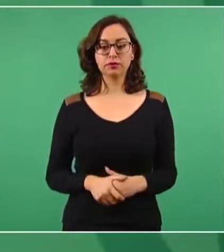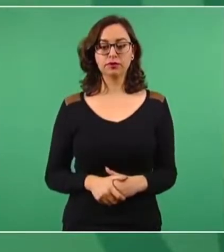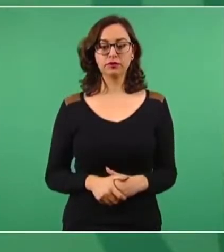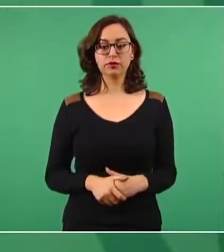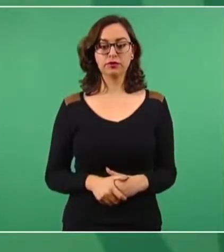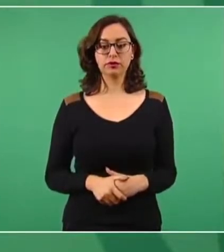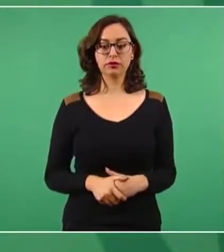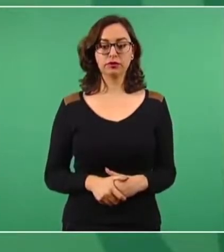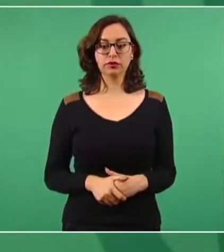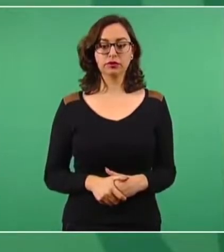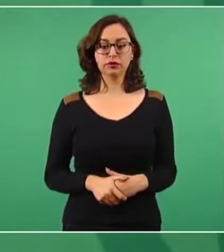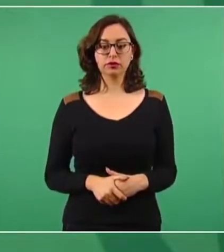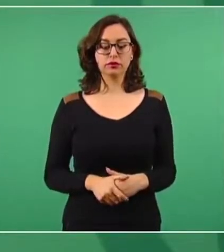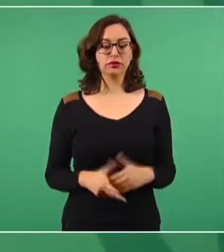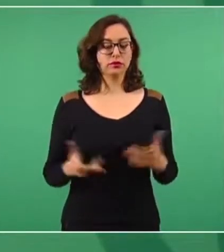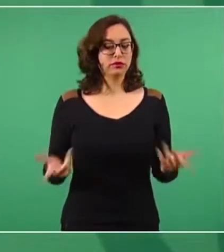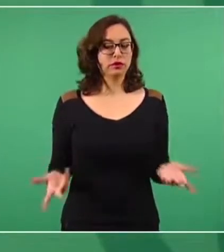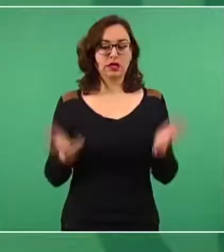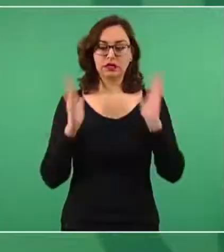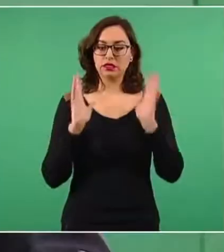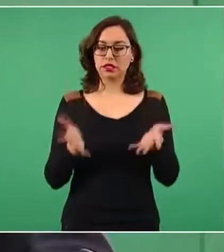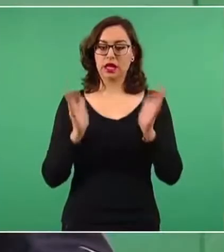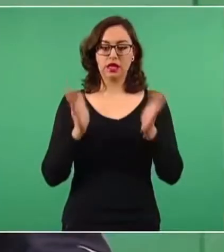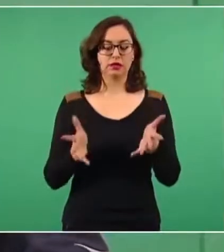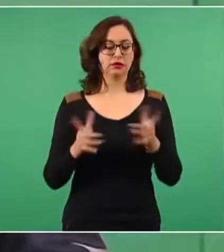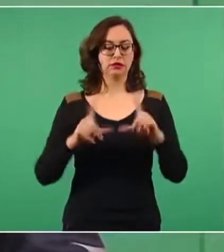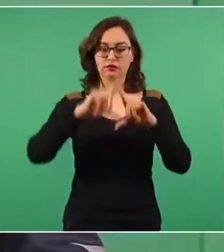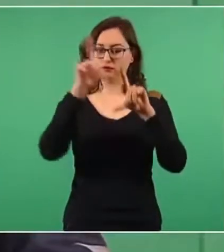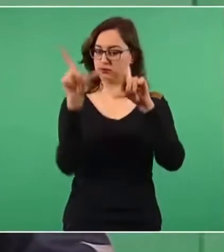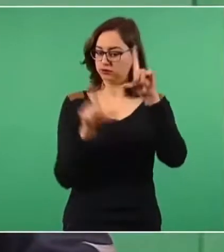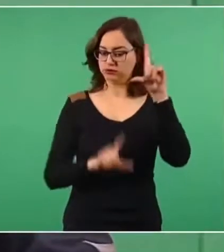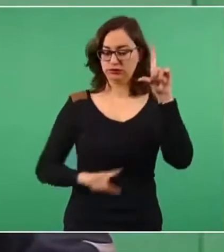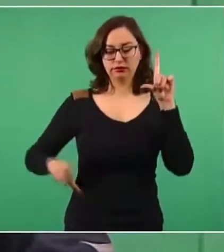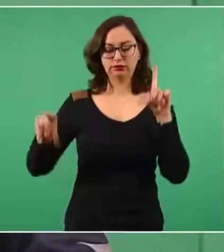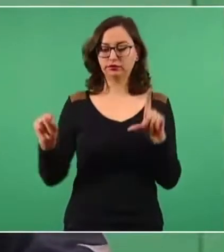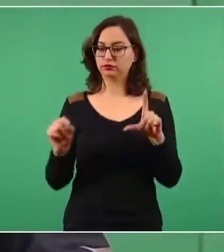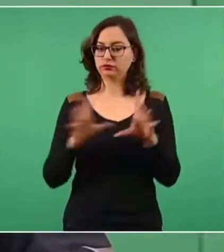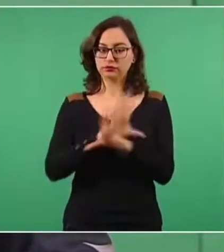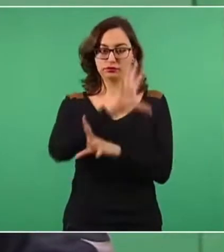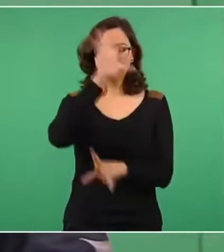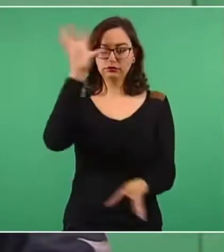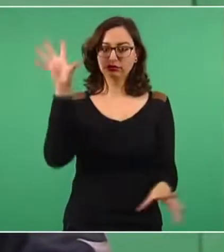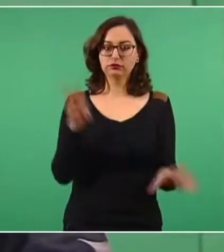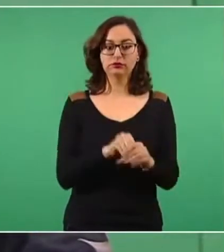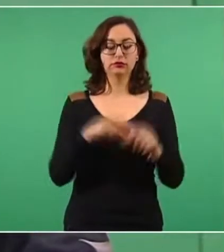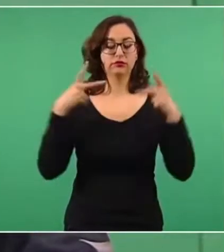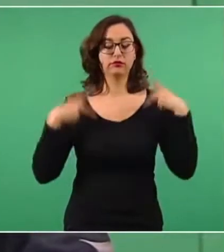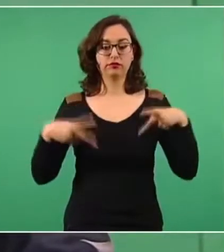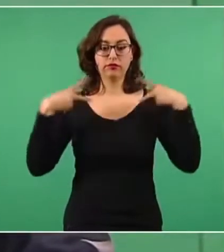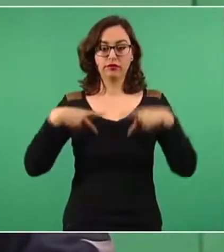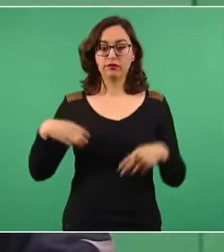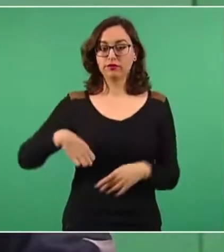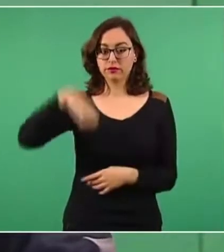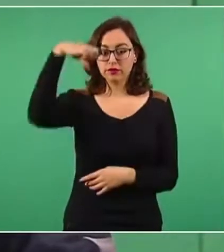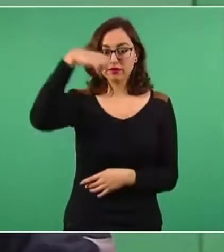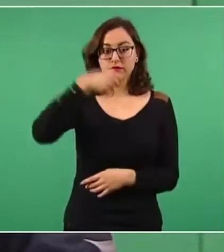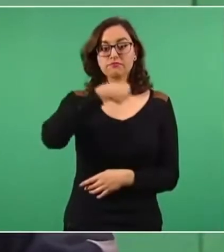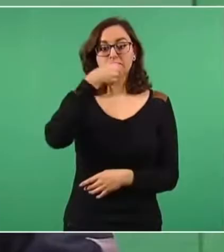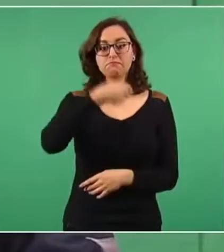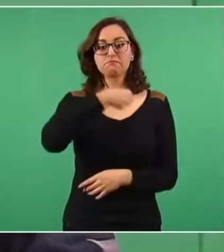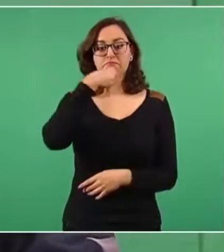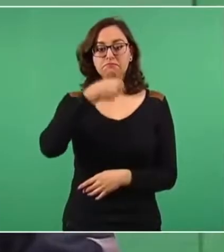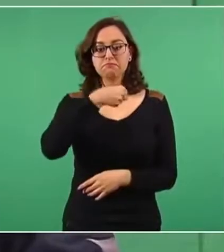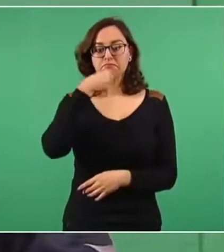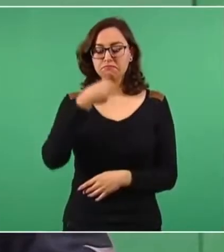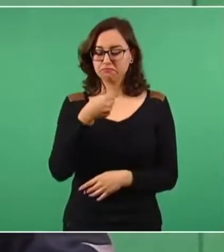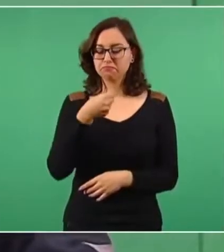En todos los pueblos de México, de adultos mayores, se va